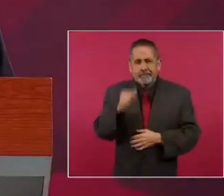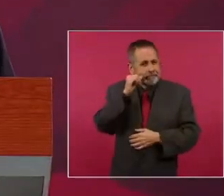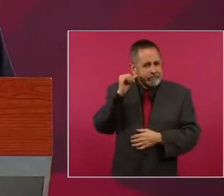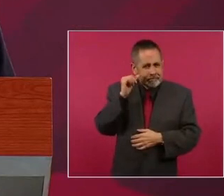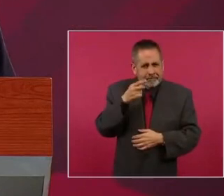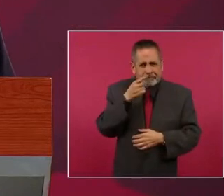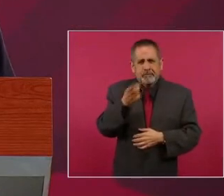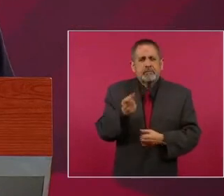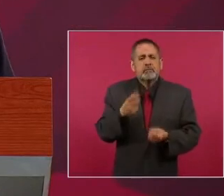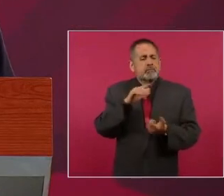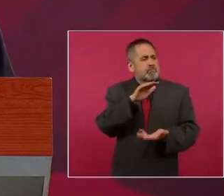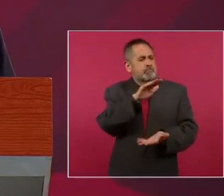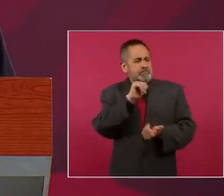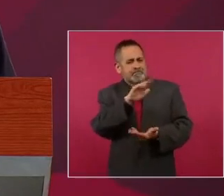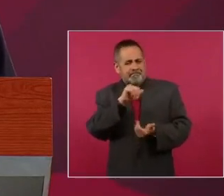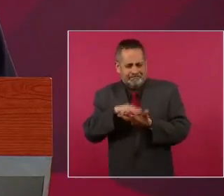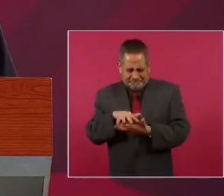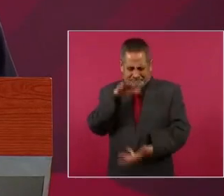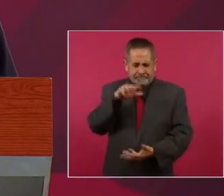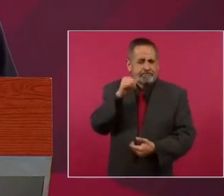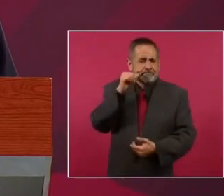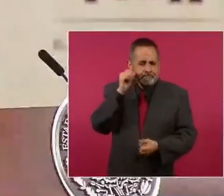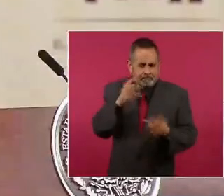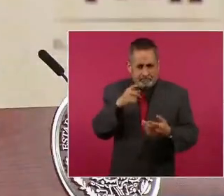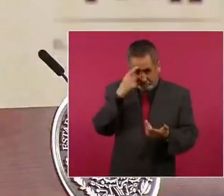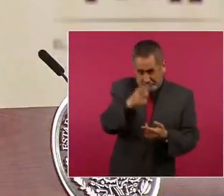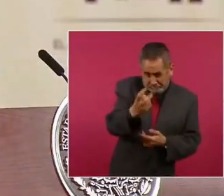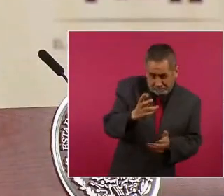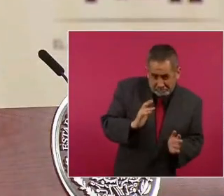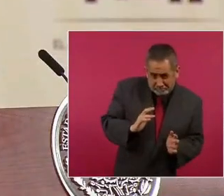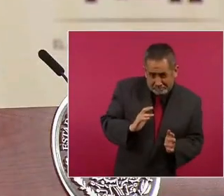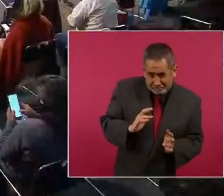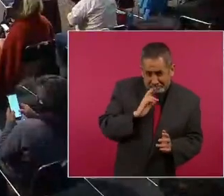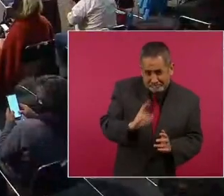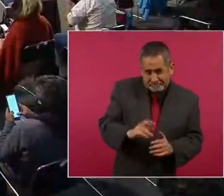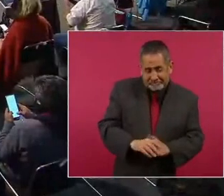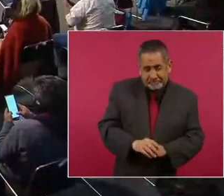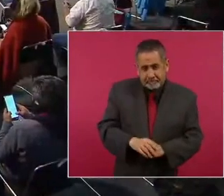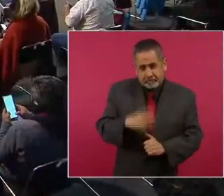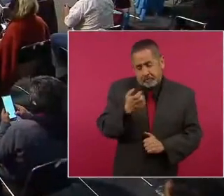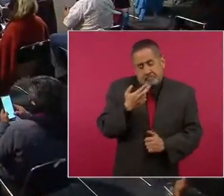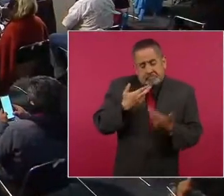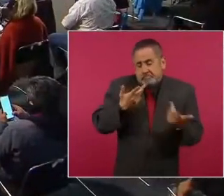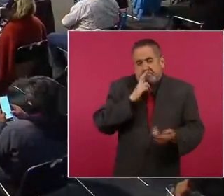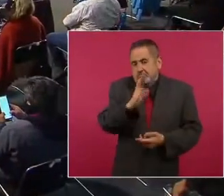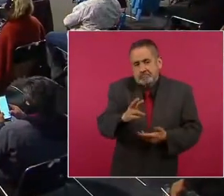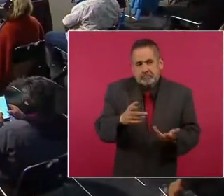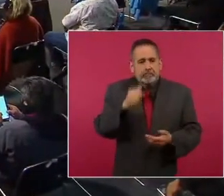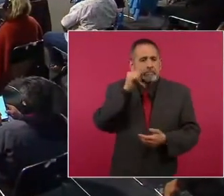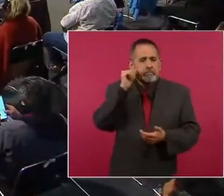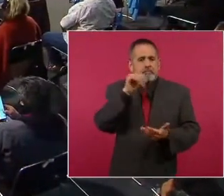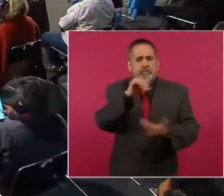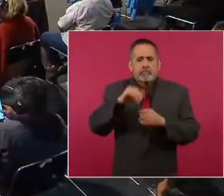ingresó ayer te parece así es la mejor respuesta a